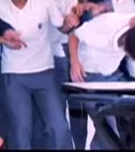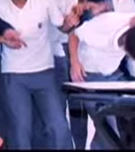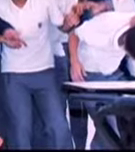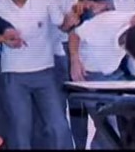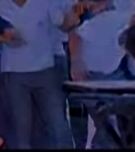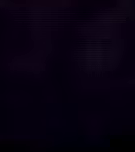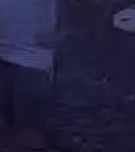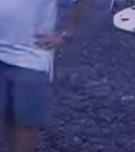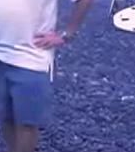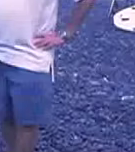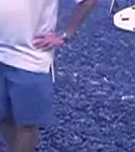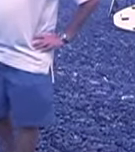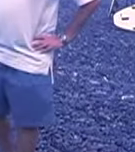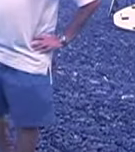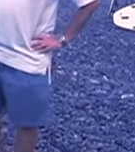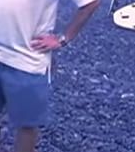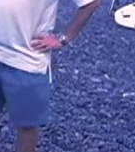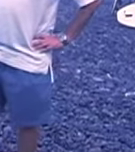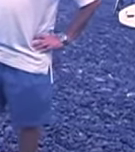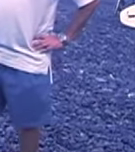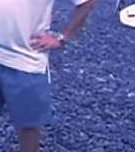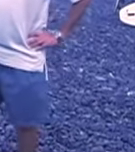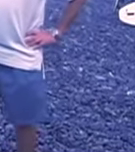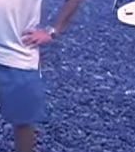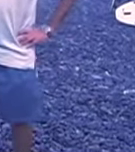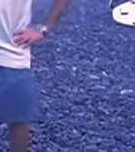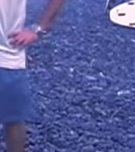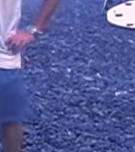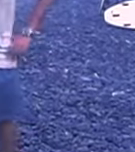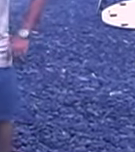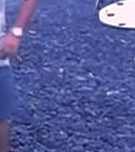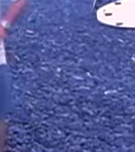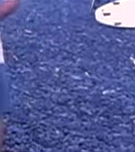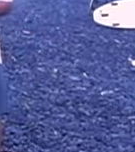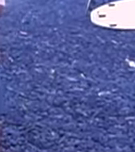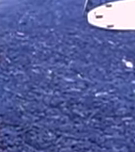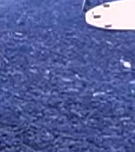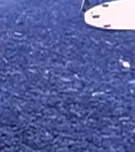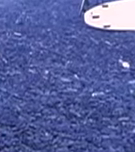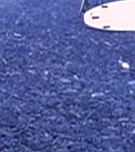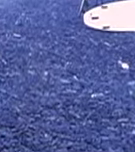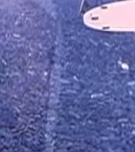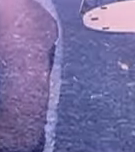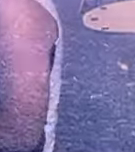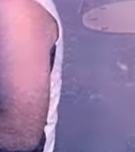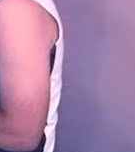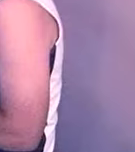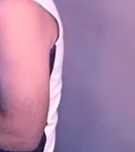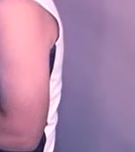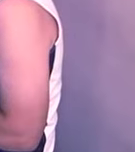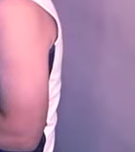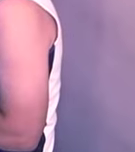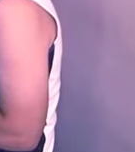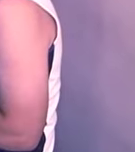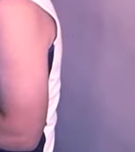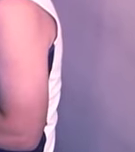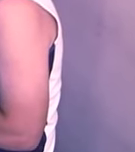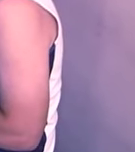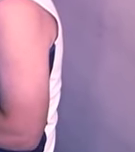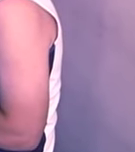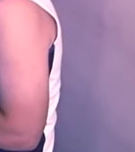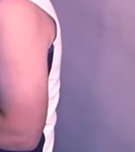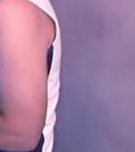él va